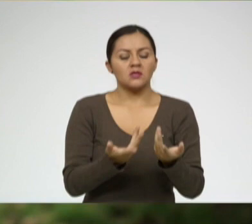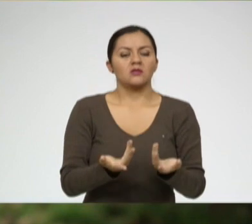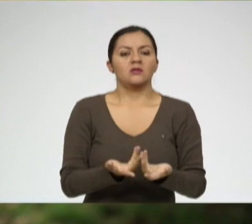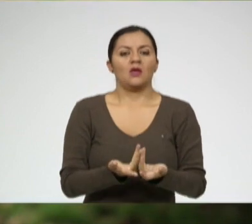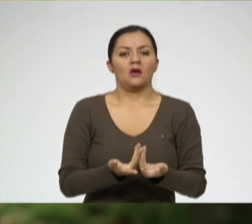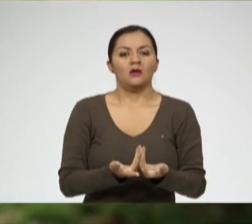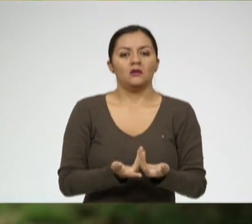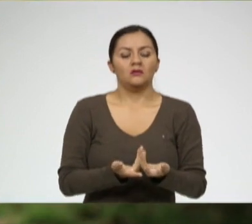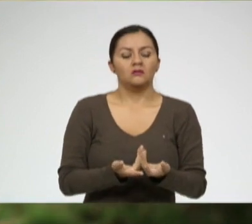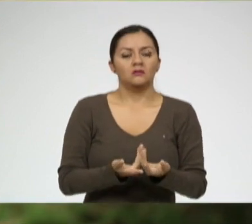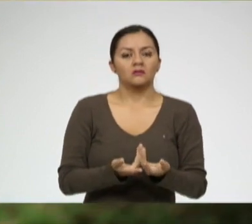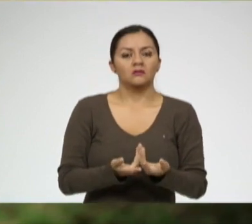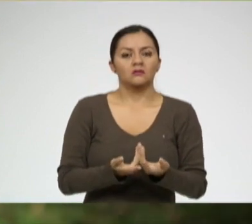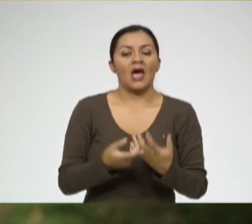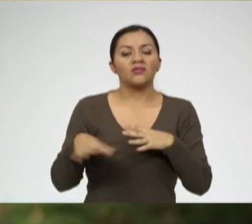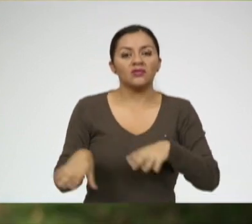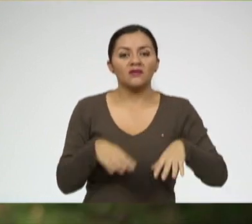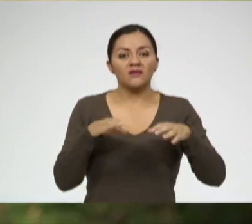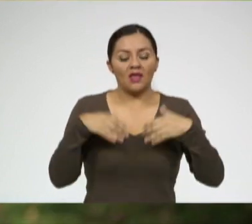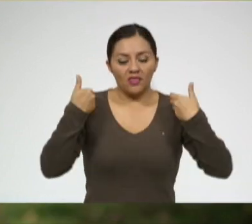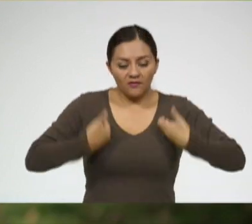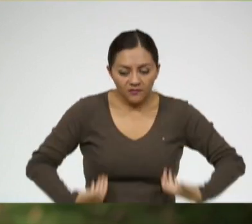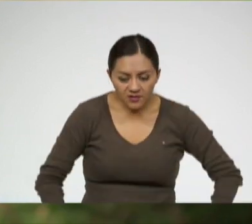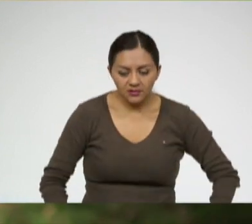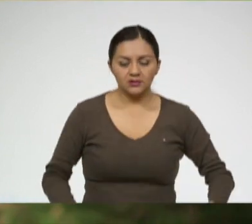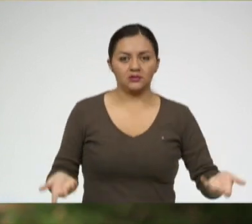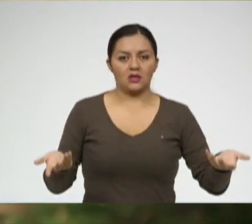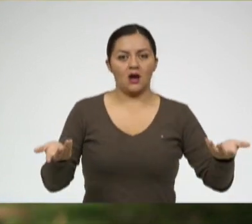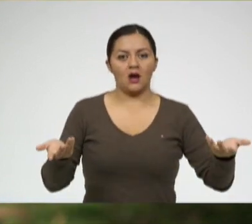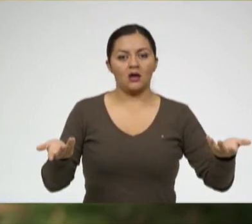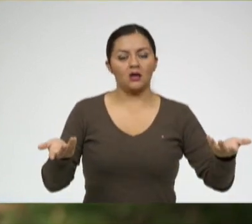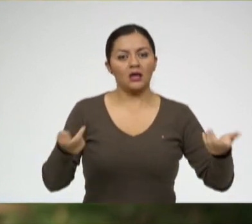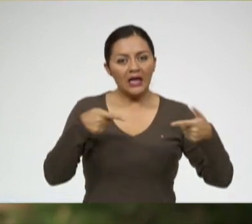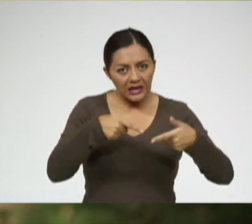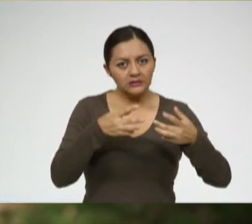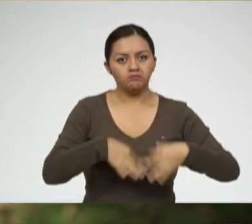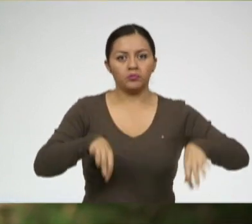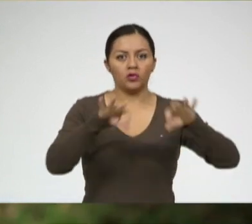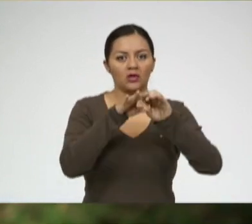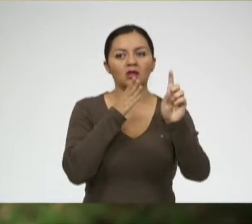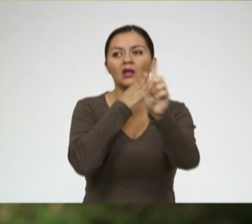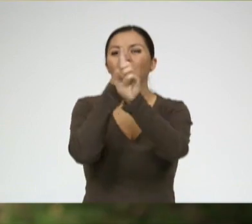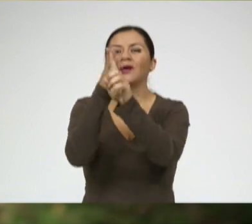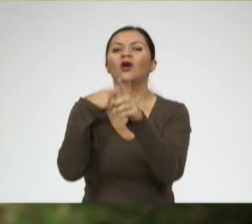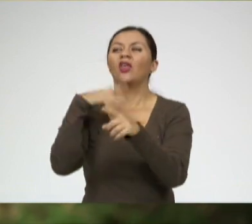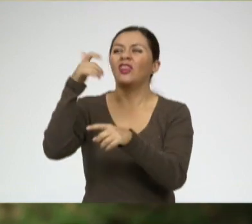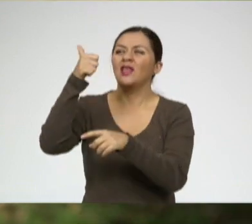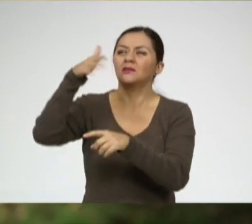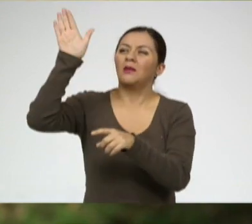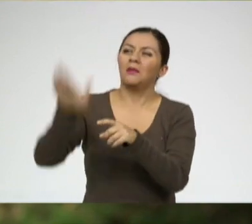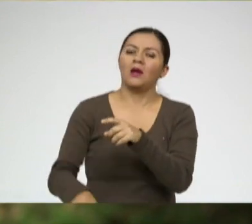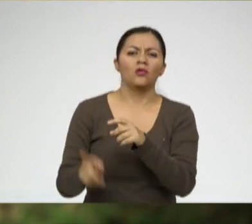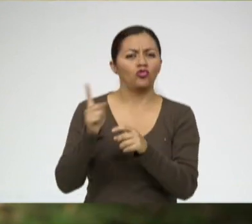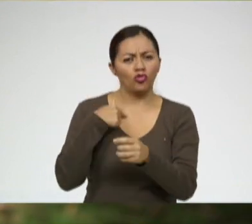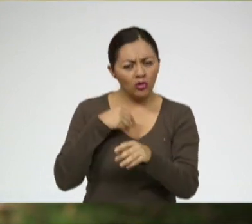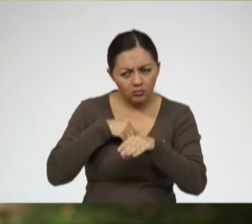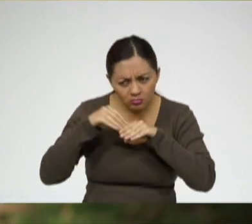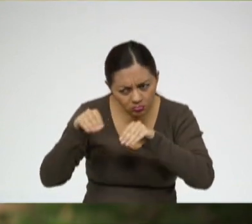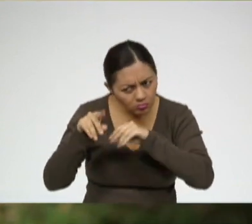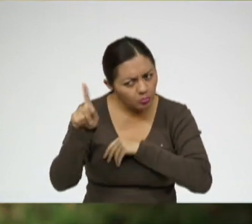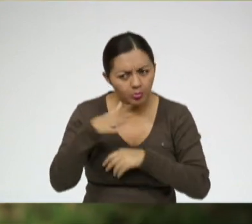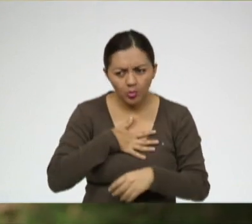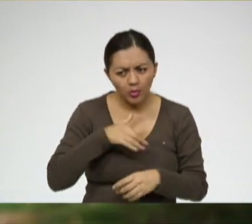cambios de actividades físicas. O sea eso es lo que yo trato de inculcarle a la gente, o sea